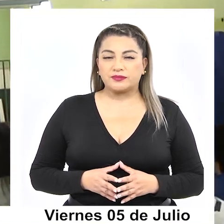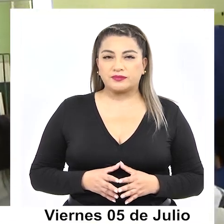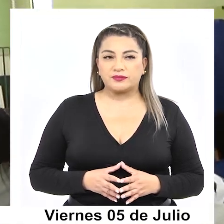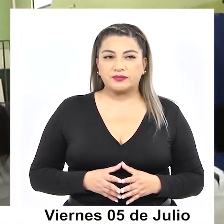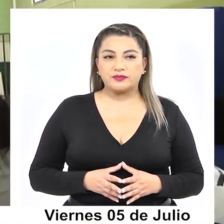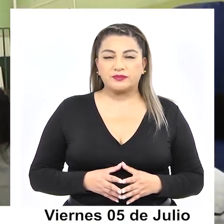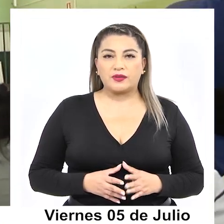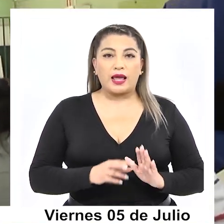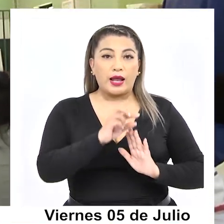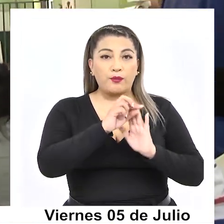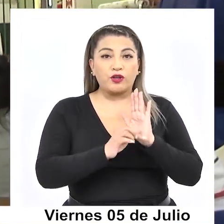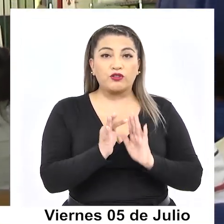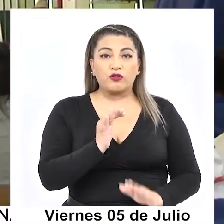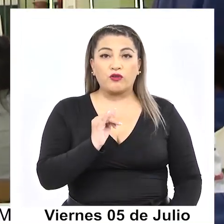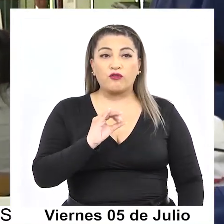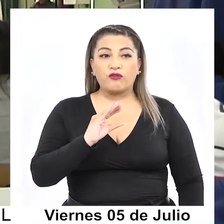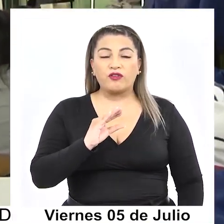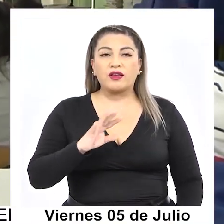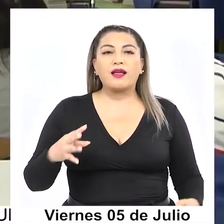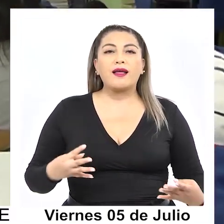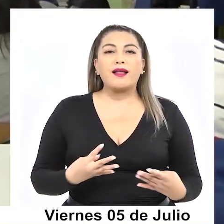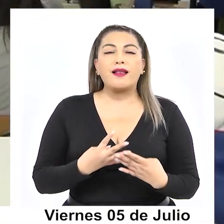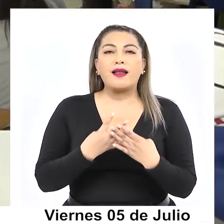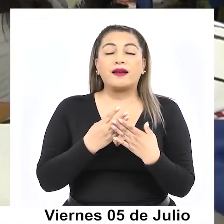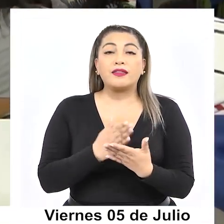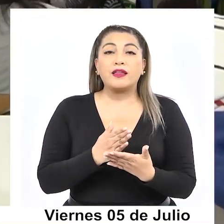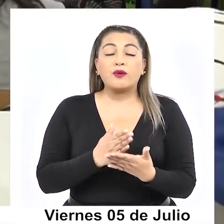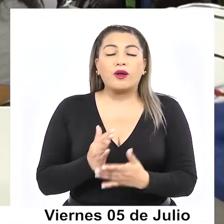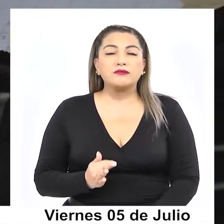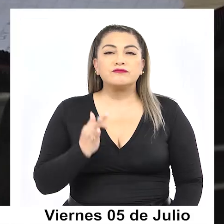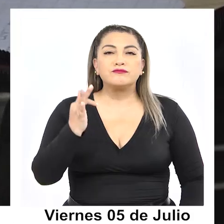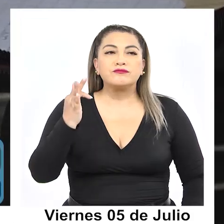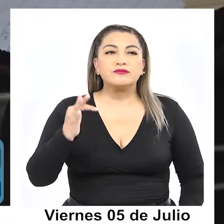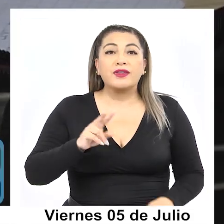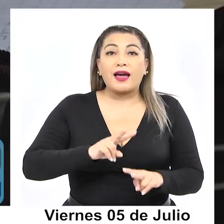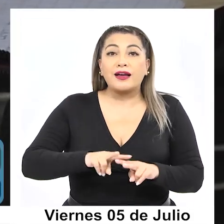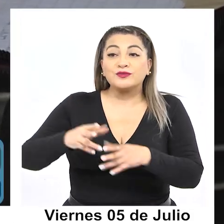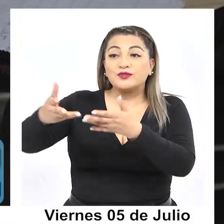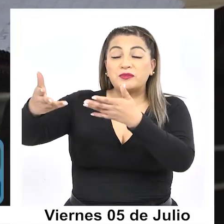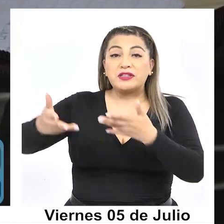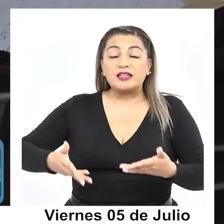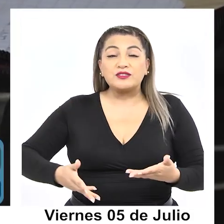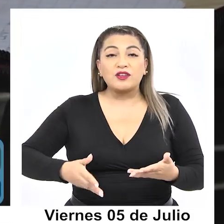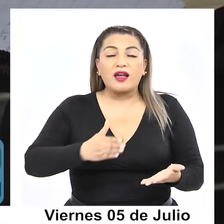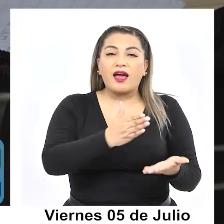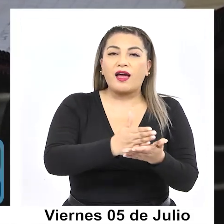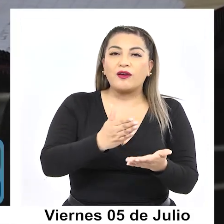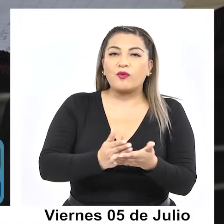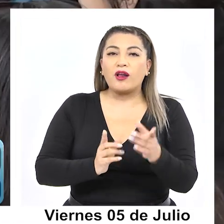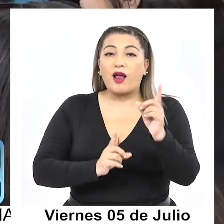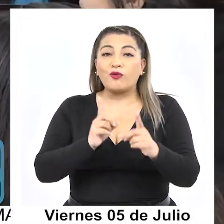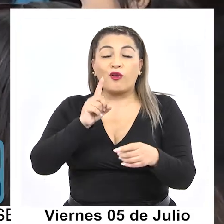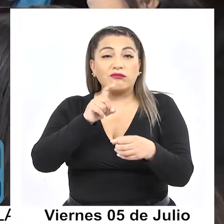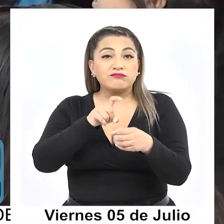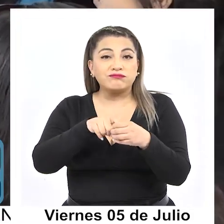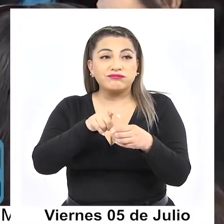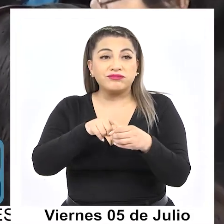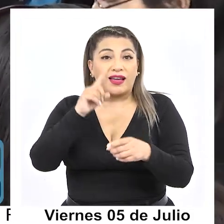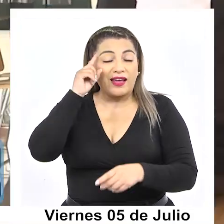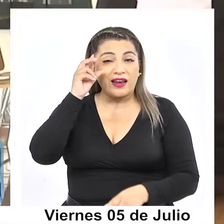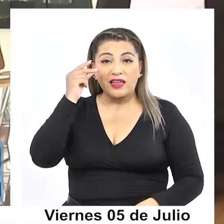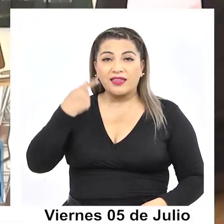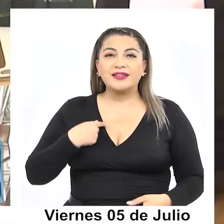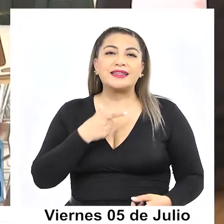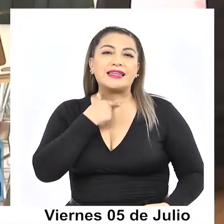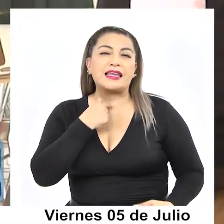El proyecto FIC Red Aula Futura formuló una invitación a los colegios adheridos a la iniciativa a